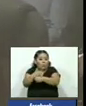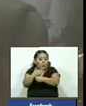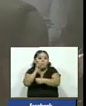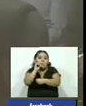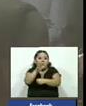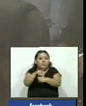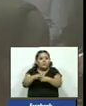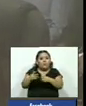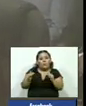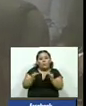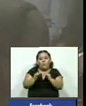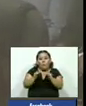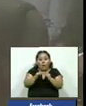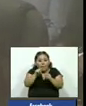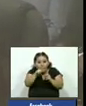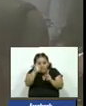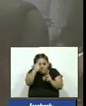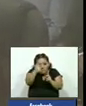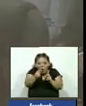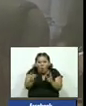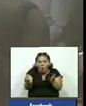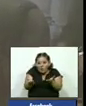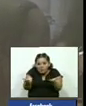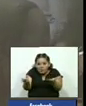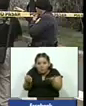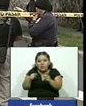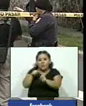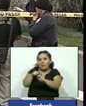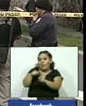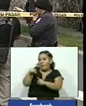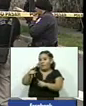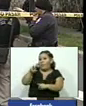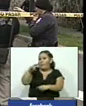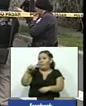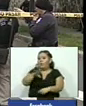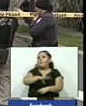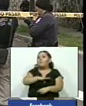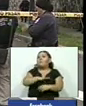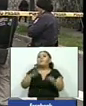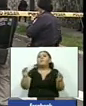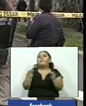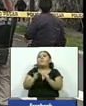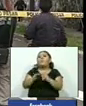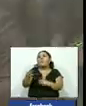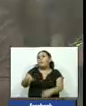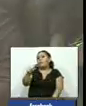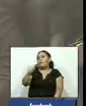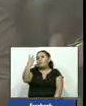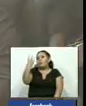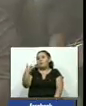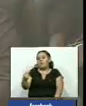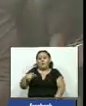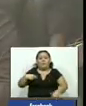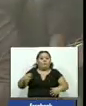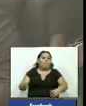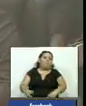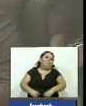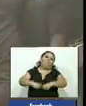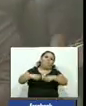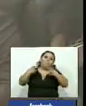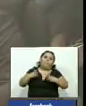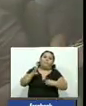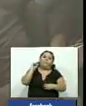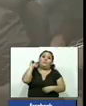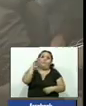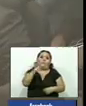agregado como el cerebro del repunte registrado el 20 de septiembre de este año sino también en otras fechas Los ánimos se caldearon y cuando el